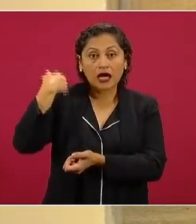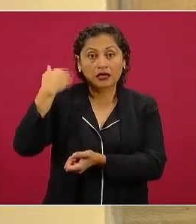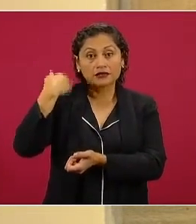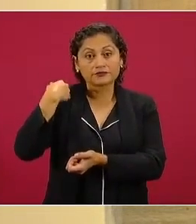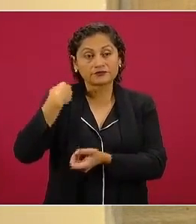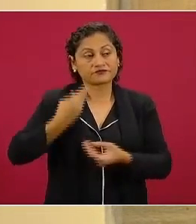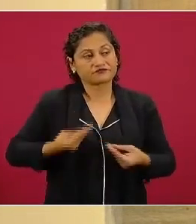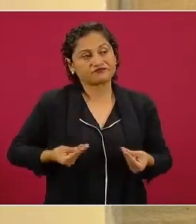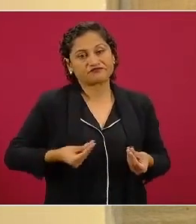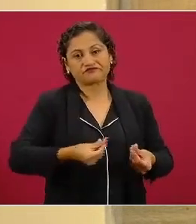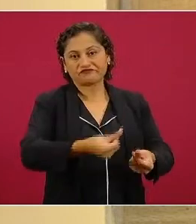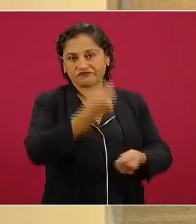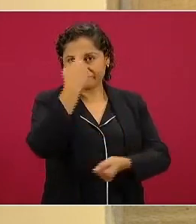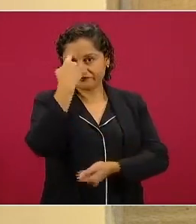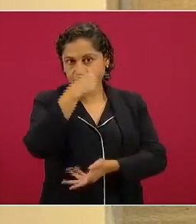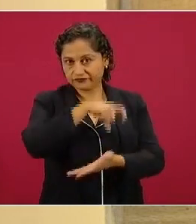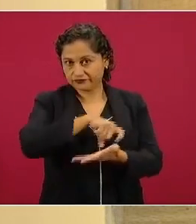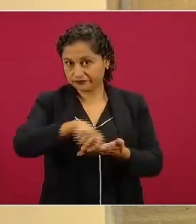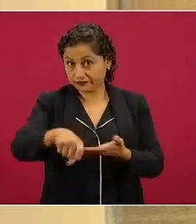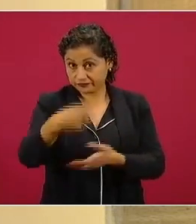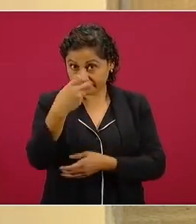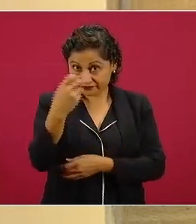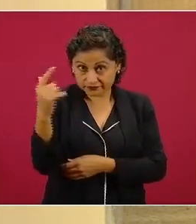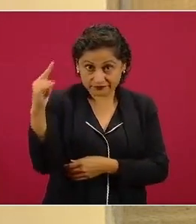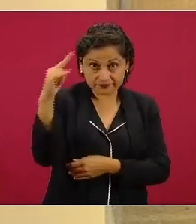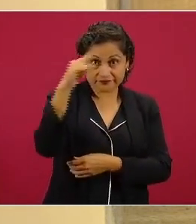en ese